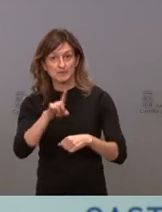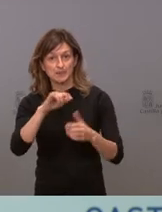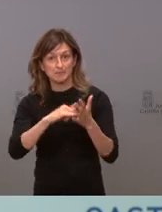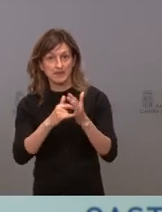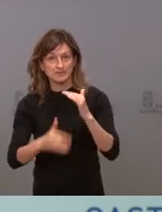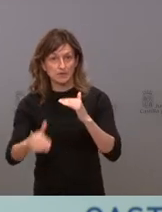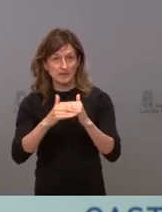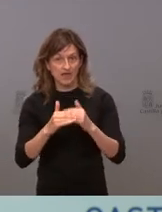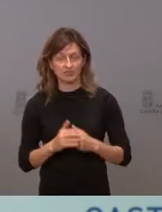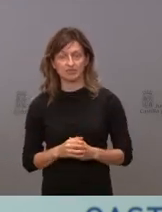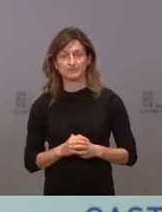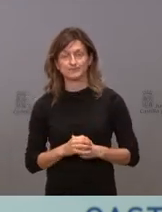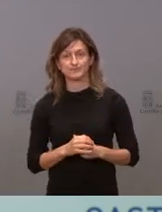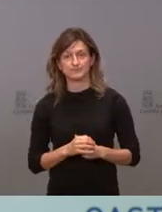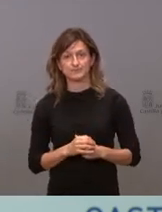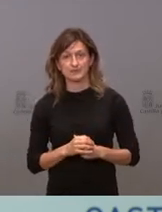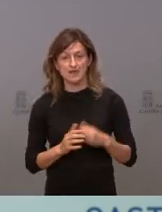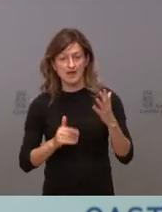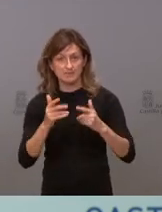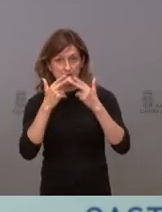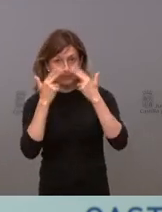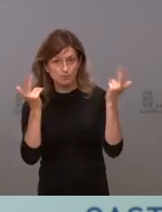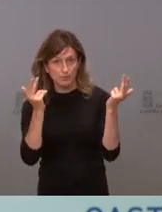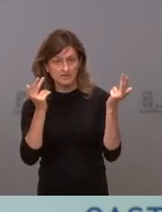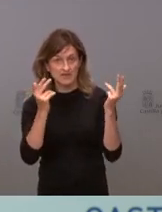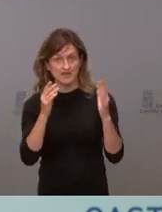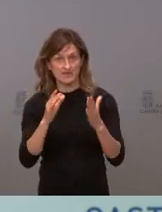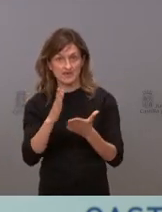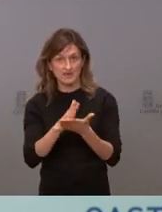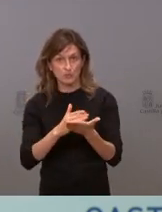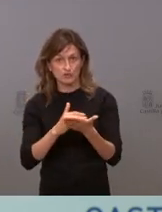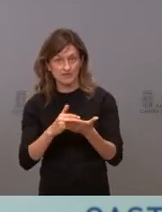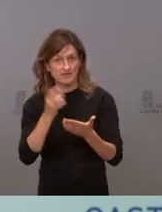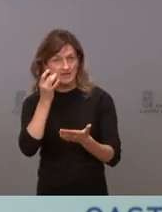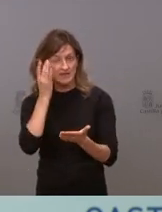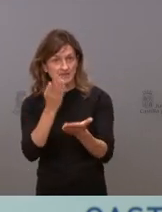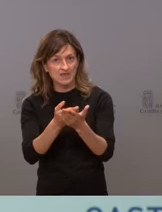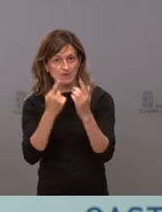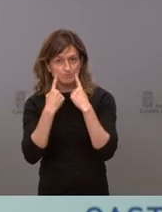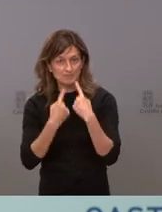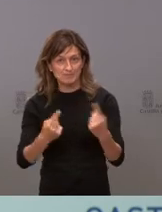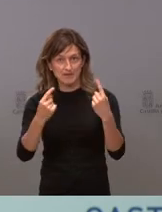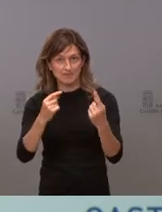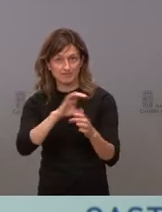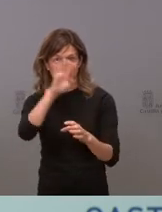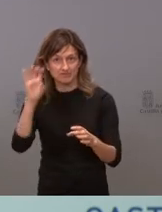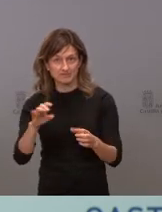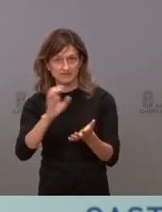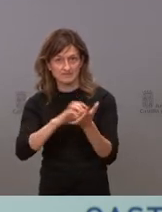en la Administración Pública en nuestra comunidad. Es una iniciativa pionera en todas las comunidades autónomas.